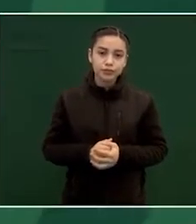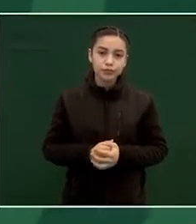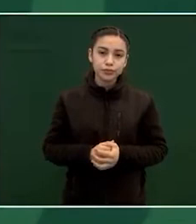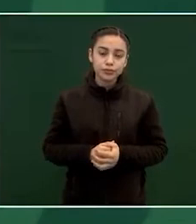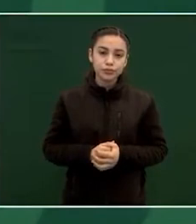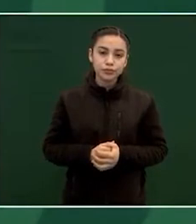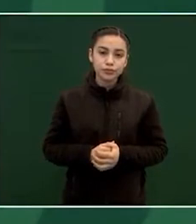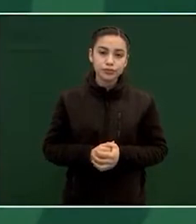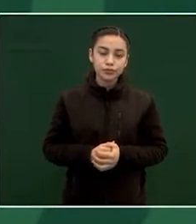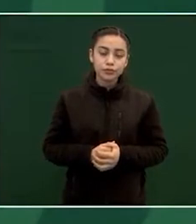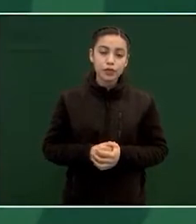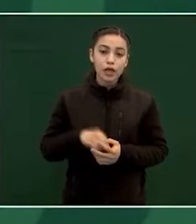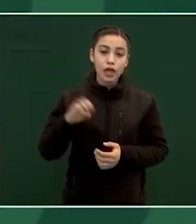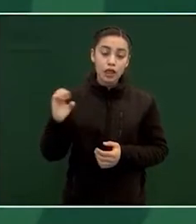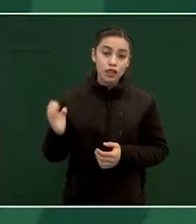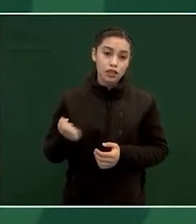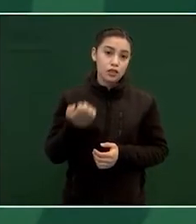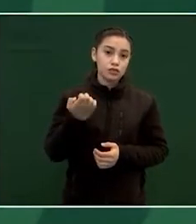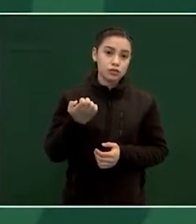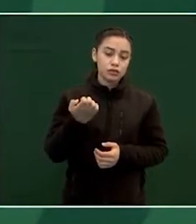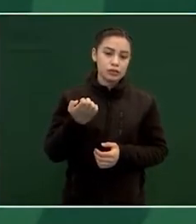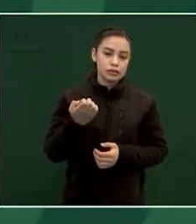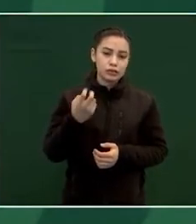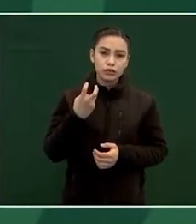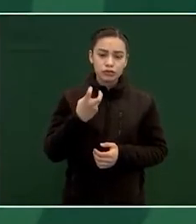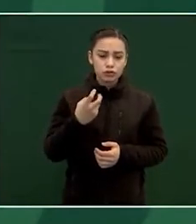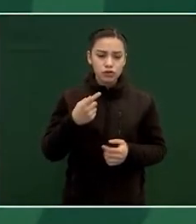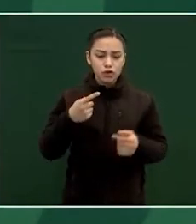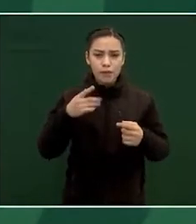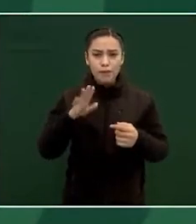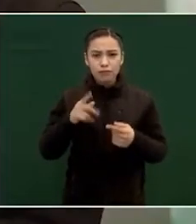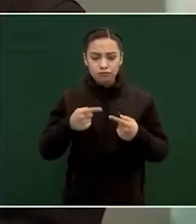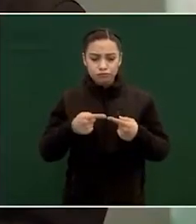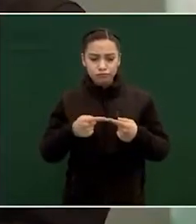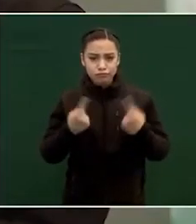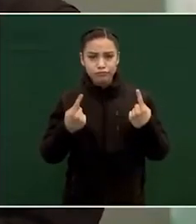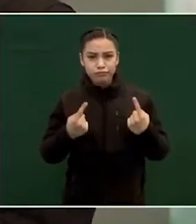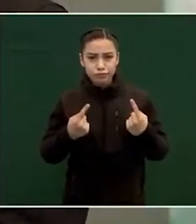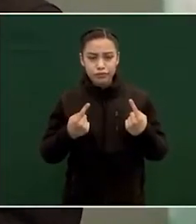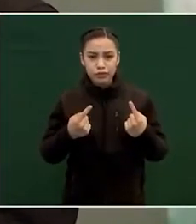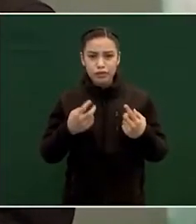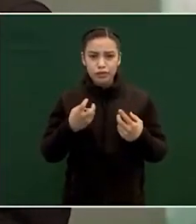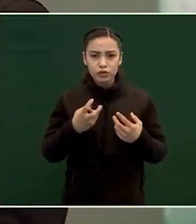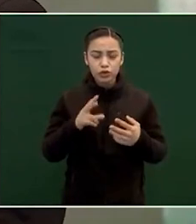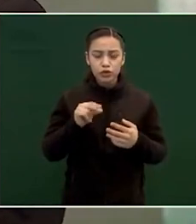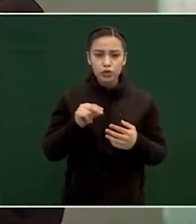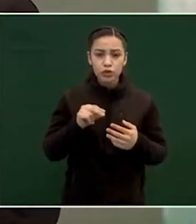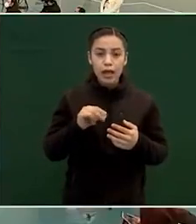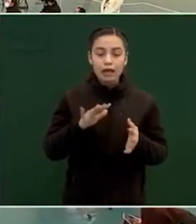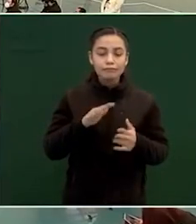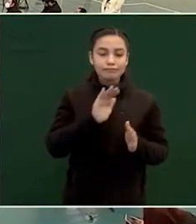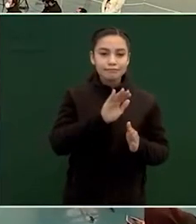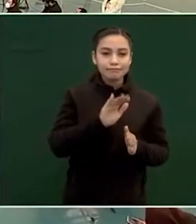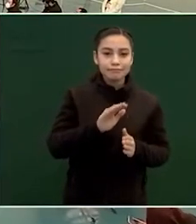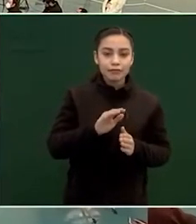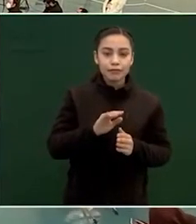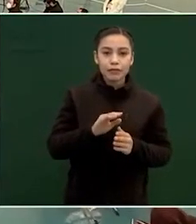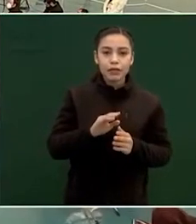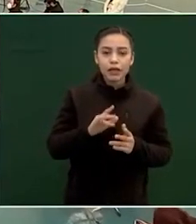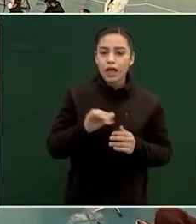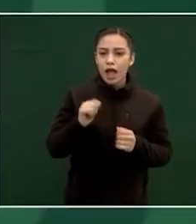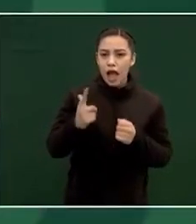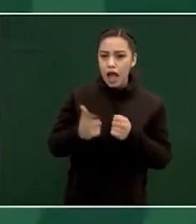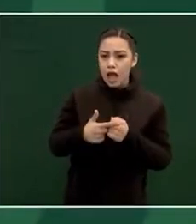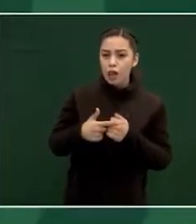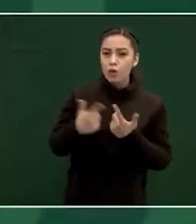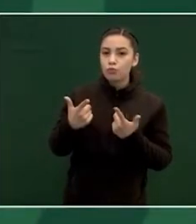entonces no es su ruptura en las relaciones es nada más ninguna consecuencia diplomática nada nada